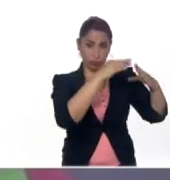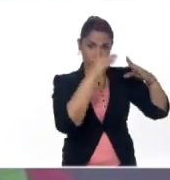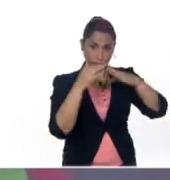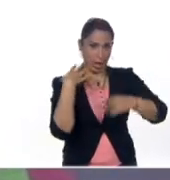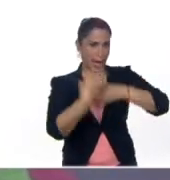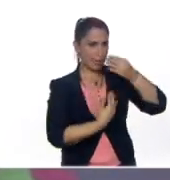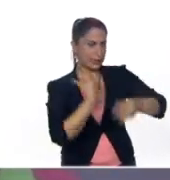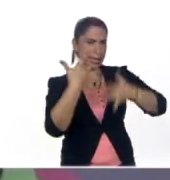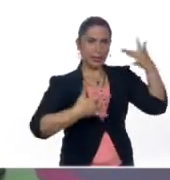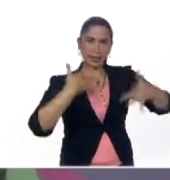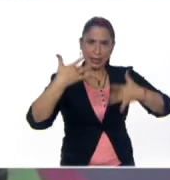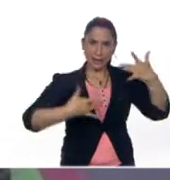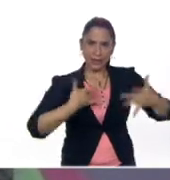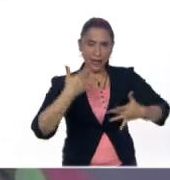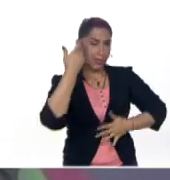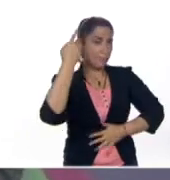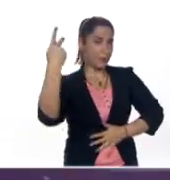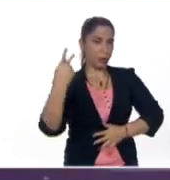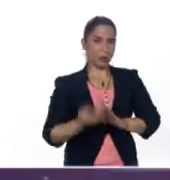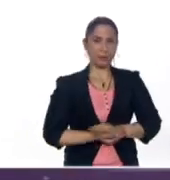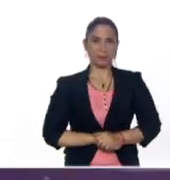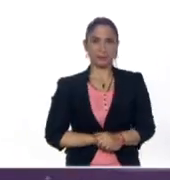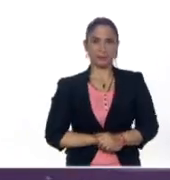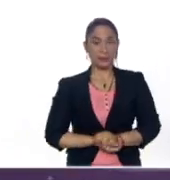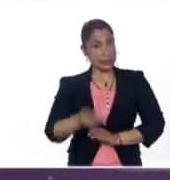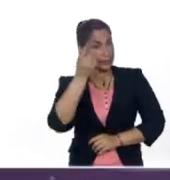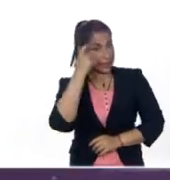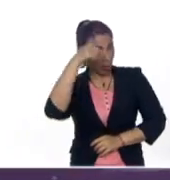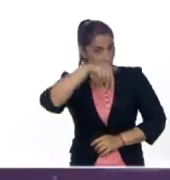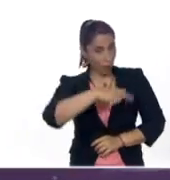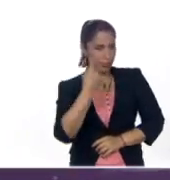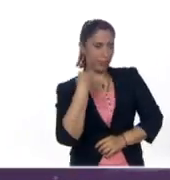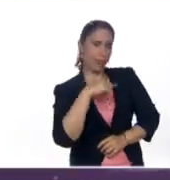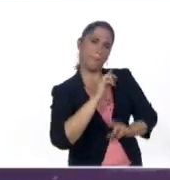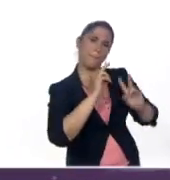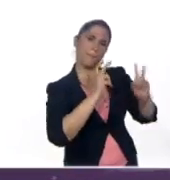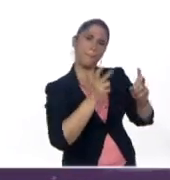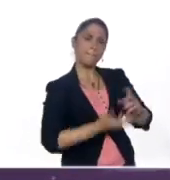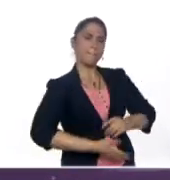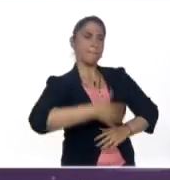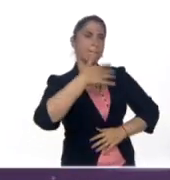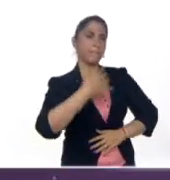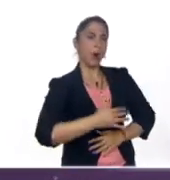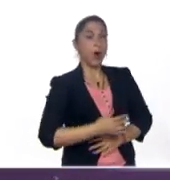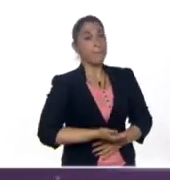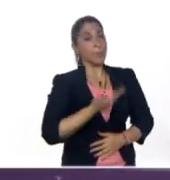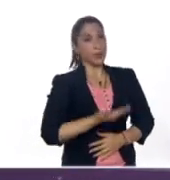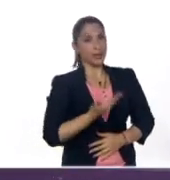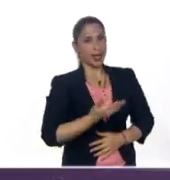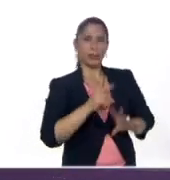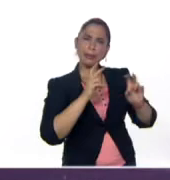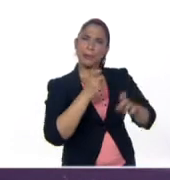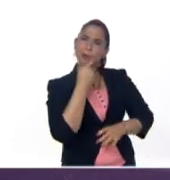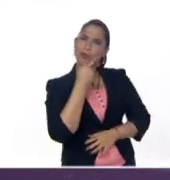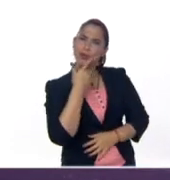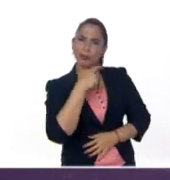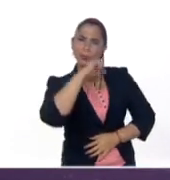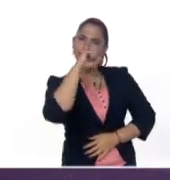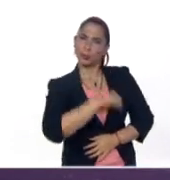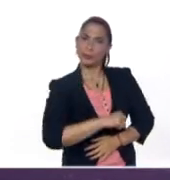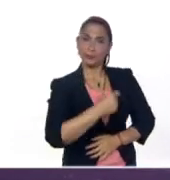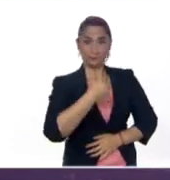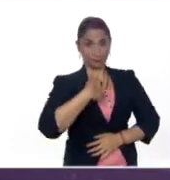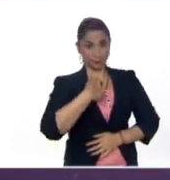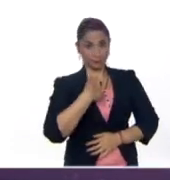realizar sus actividades pedagógicas. El día de hoy tenemos un tema bastante importante, un tema hermoso. A mi